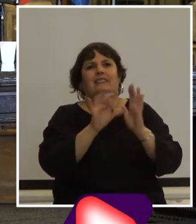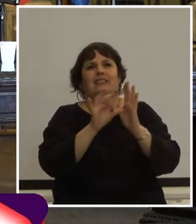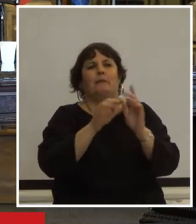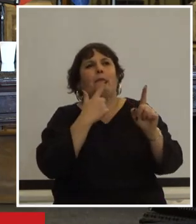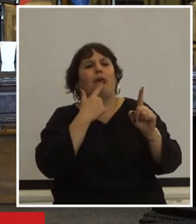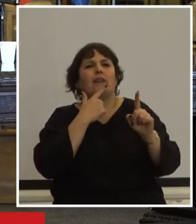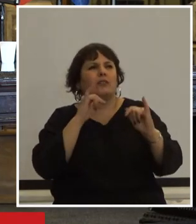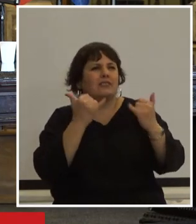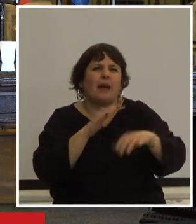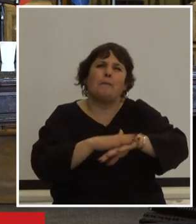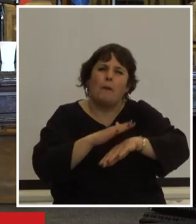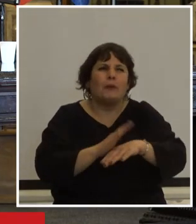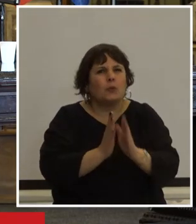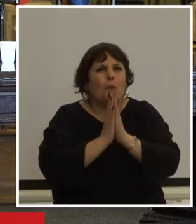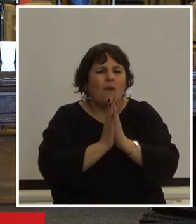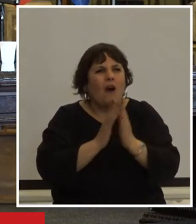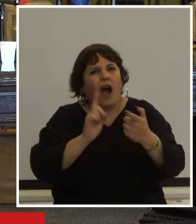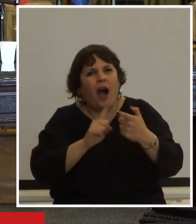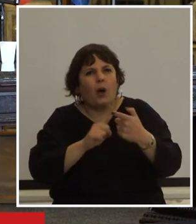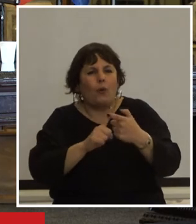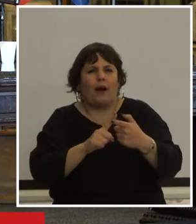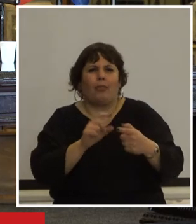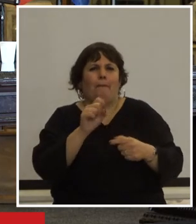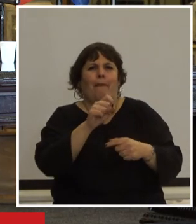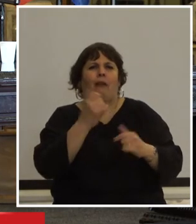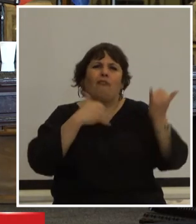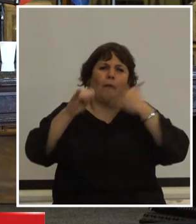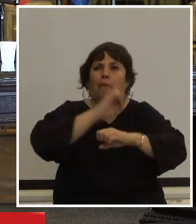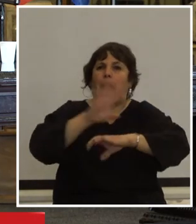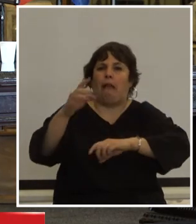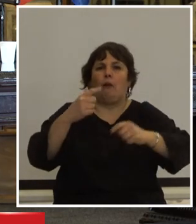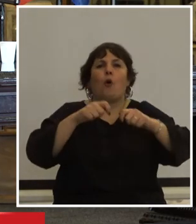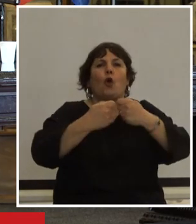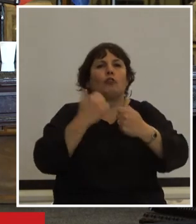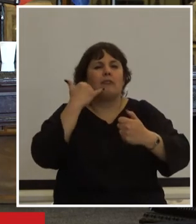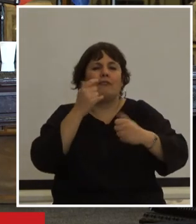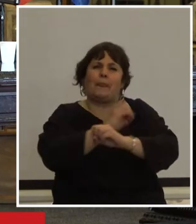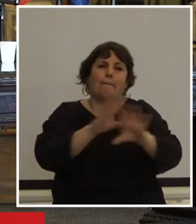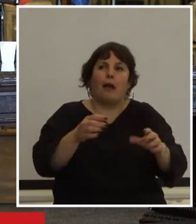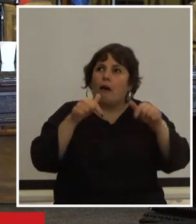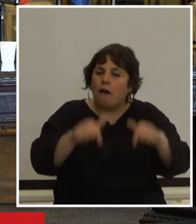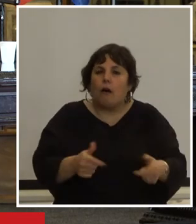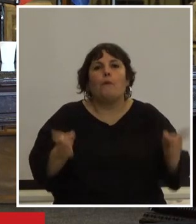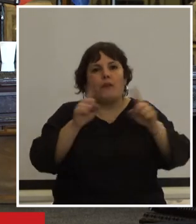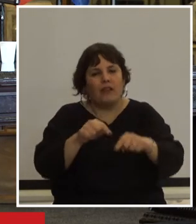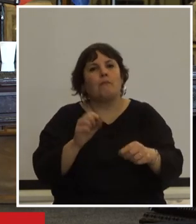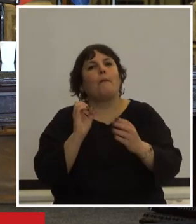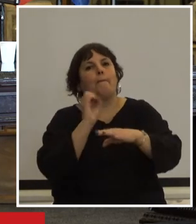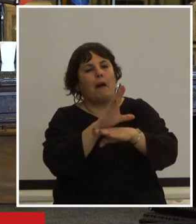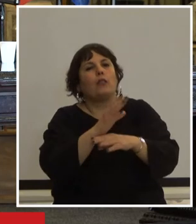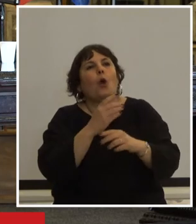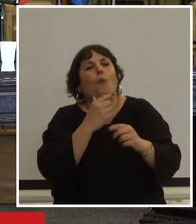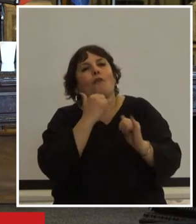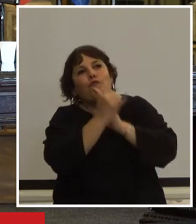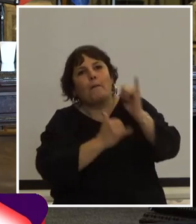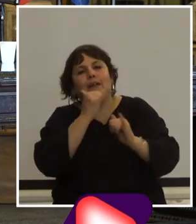tiempo de ponerse de acuerdo sobre lo malo que es la desinformación hoy volvemos a decir que le enviamos al sistema político un mensaje